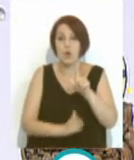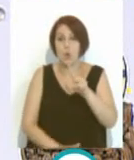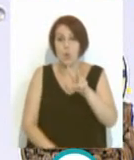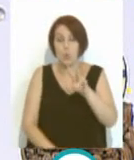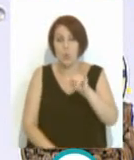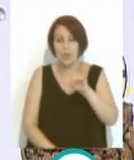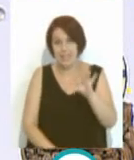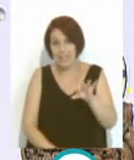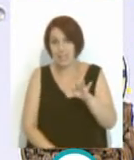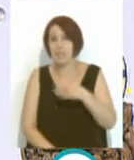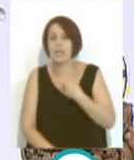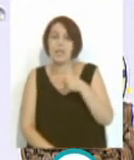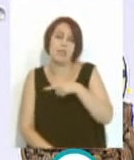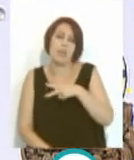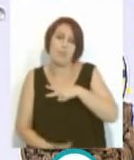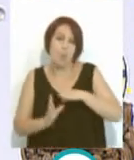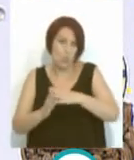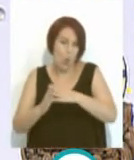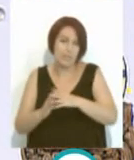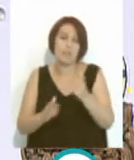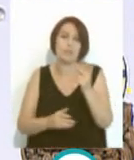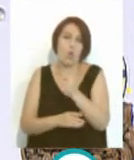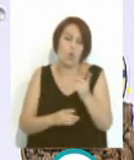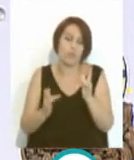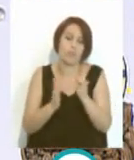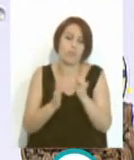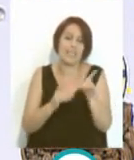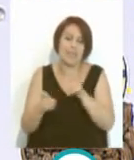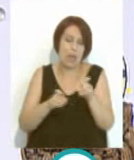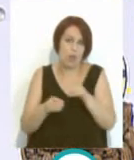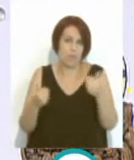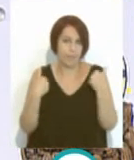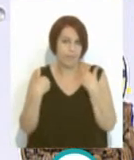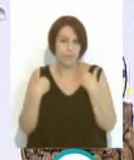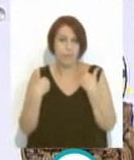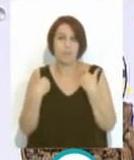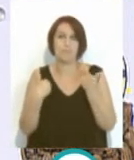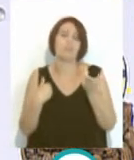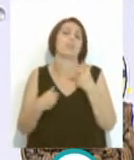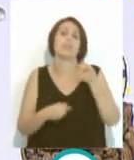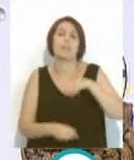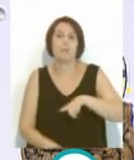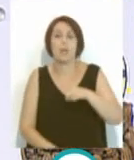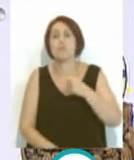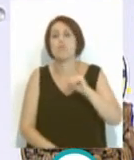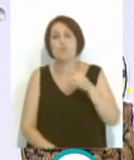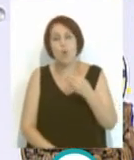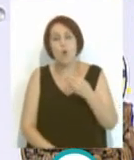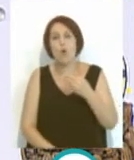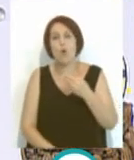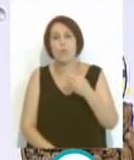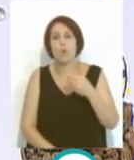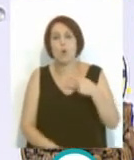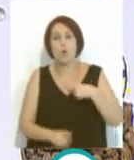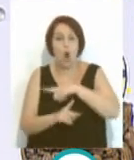Racing Club Portuense, que son los que se han puesto en contacto y entre los dos están ahí haciendo la selección. Y con nosotros también está colaborando el Club Deportivo